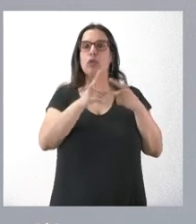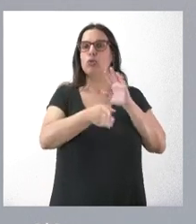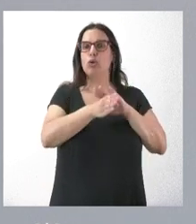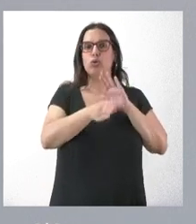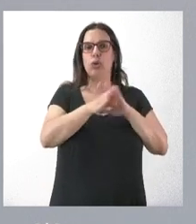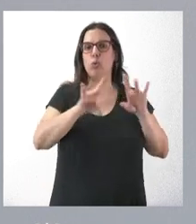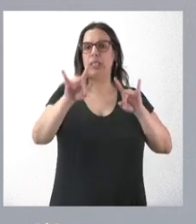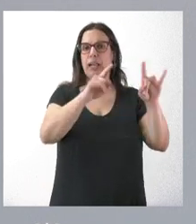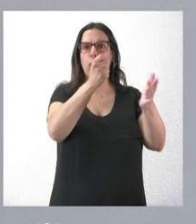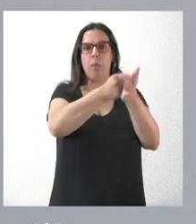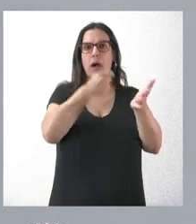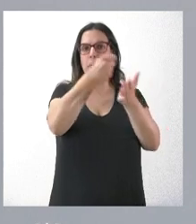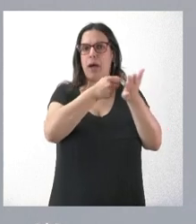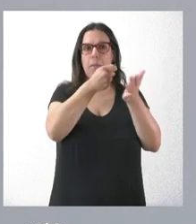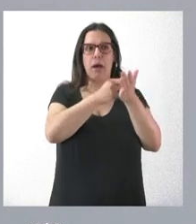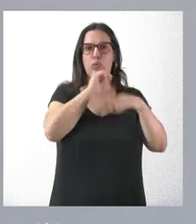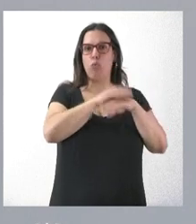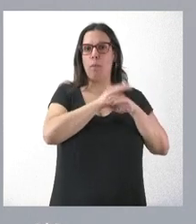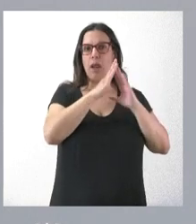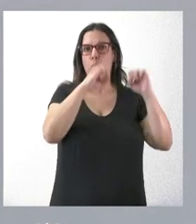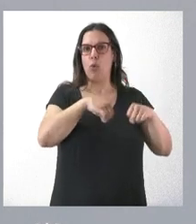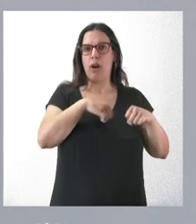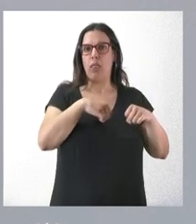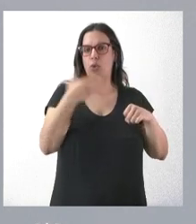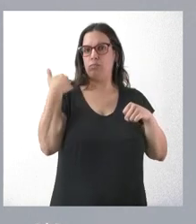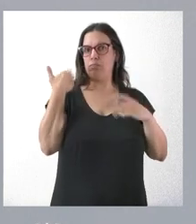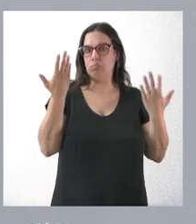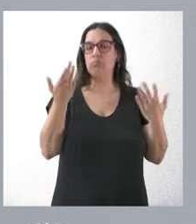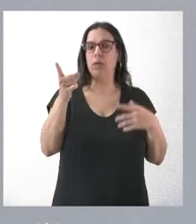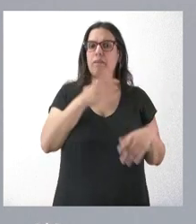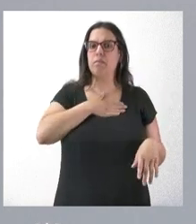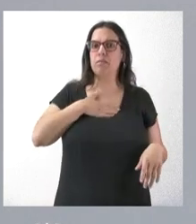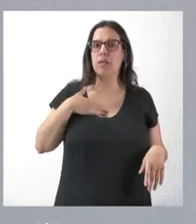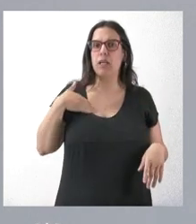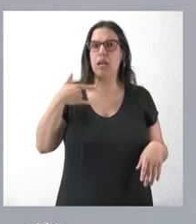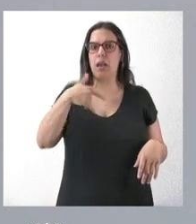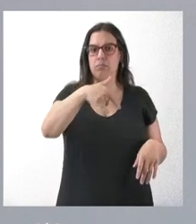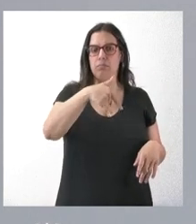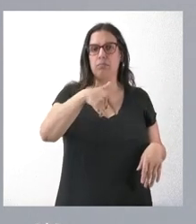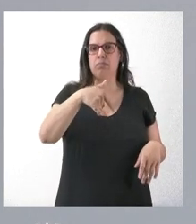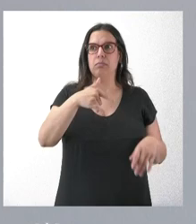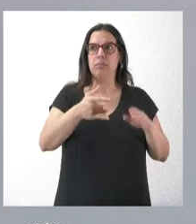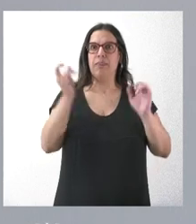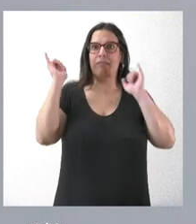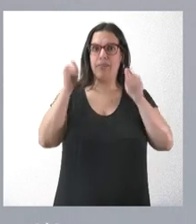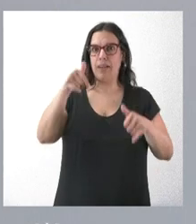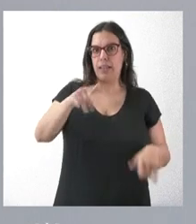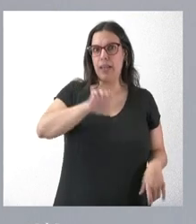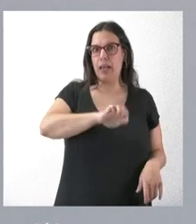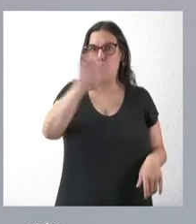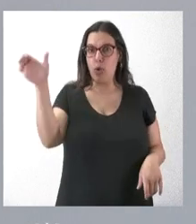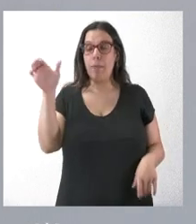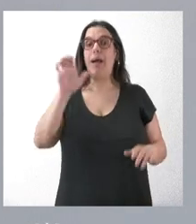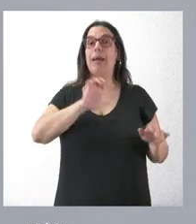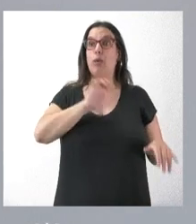términos que acordó, que tiene la intención de implantarse en Europa y que dentro de Europa ha seleccionado